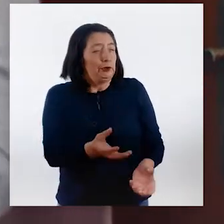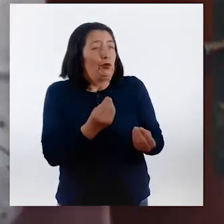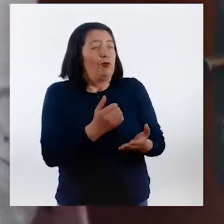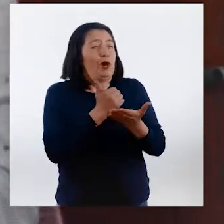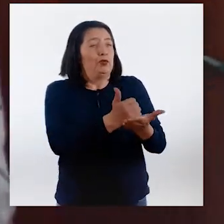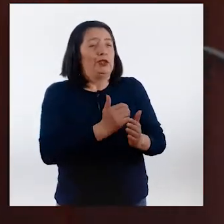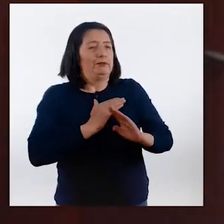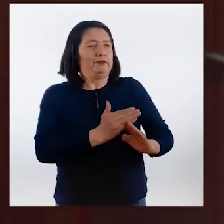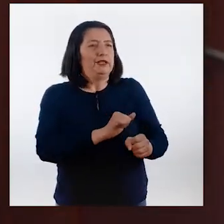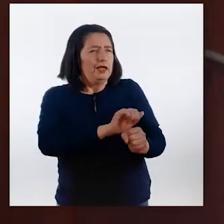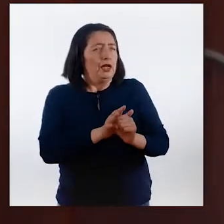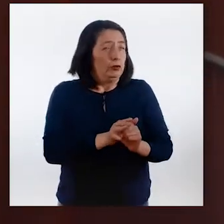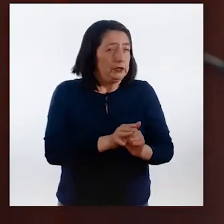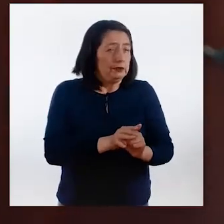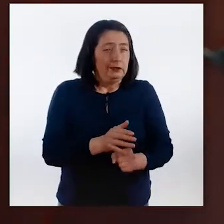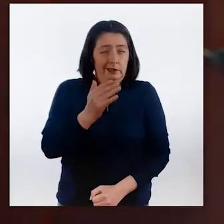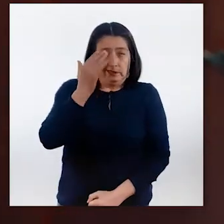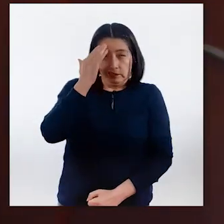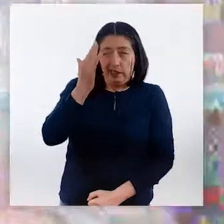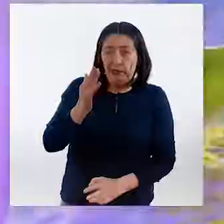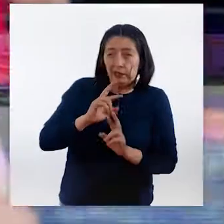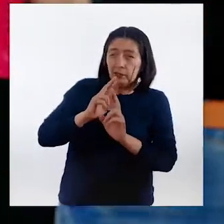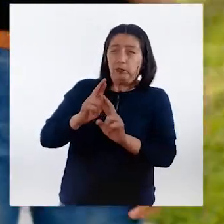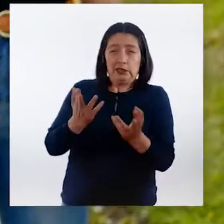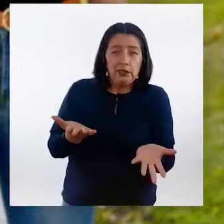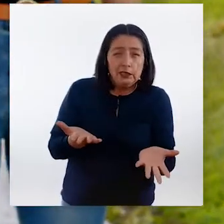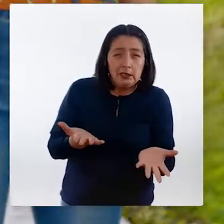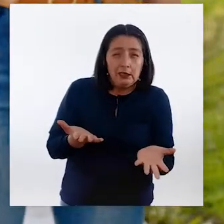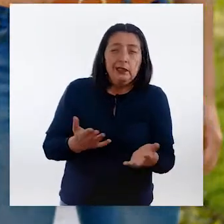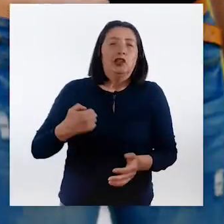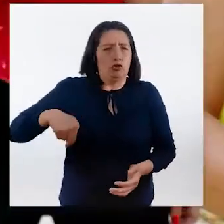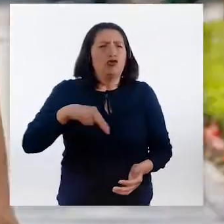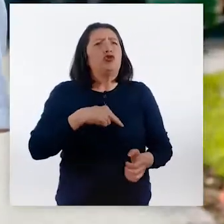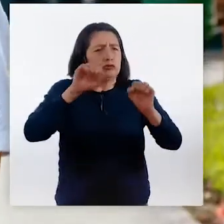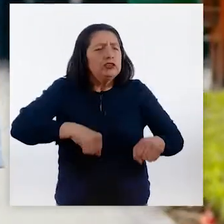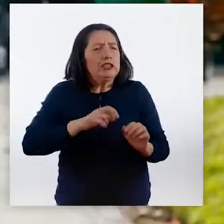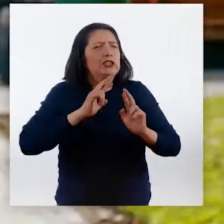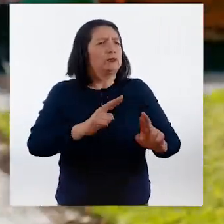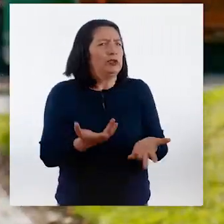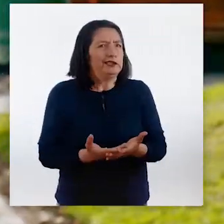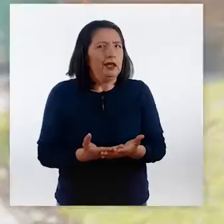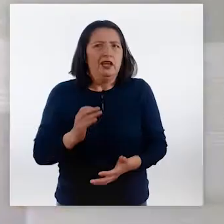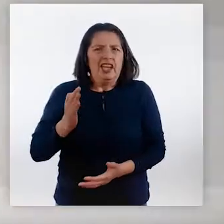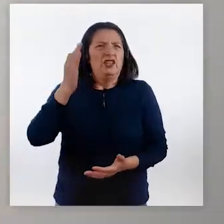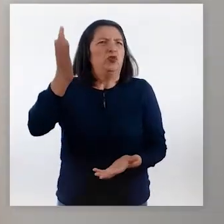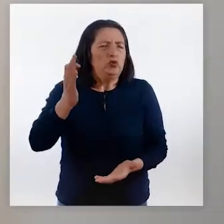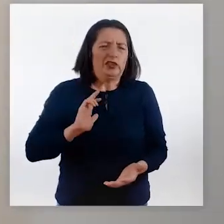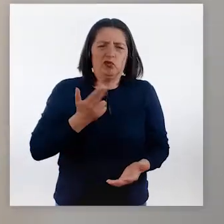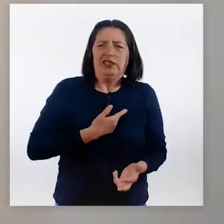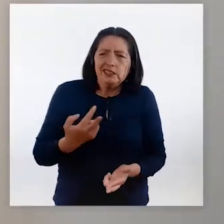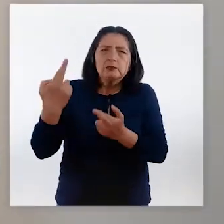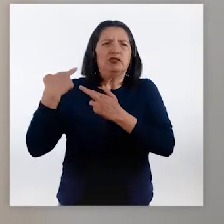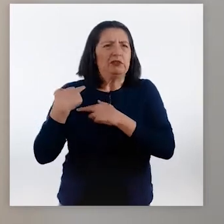¿Cómo podemos ayudar a prevenir la COVID-19? ¿Sabes cuál es la respuesta? ¡Nosotros somos la respuesta! Porque el